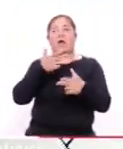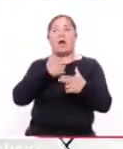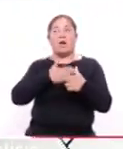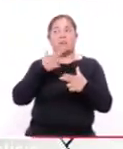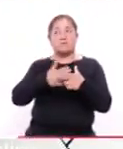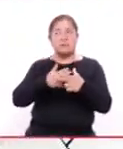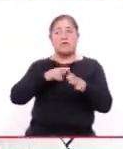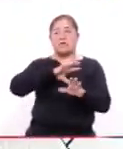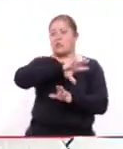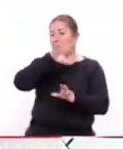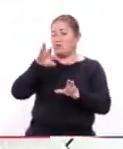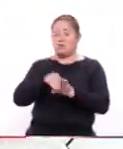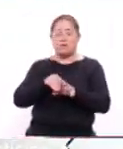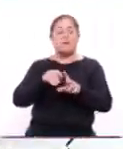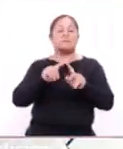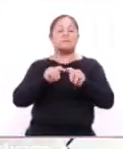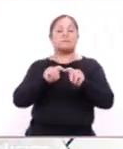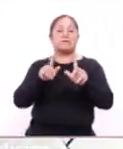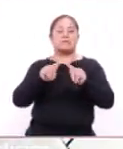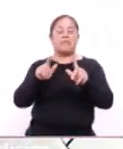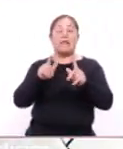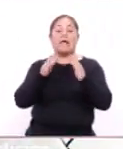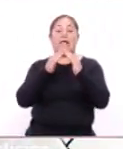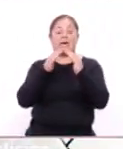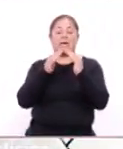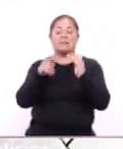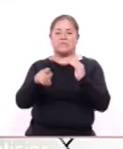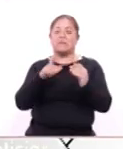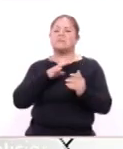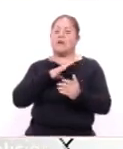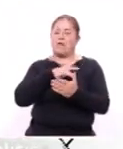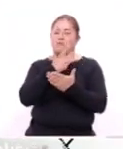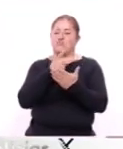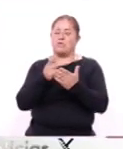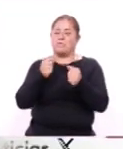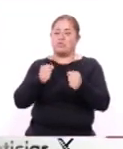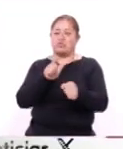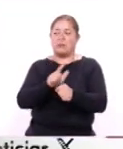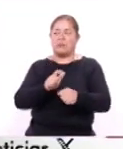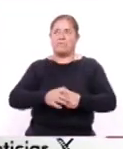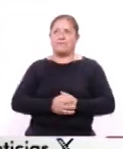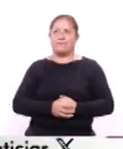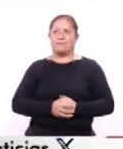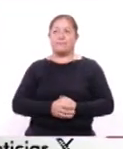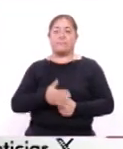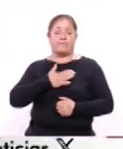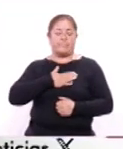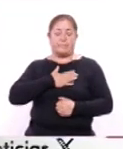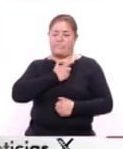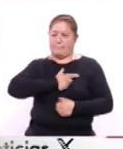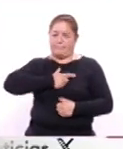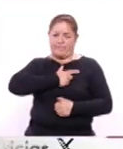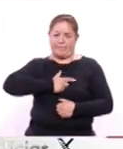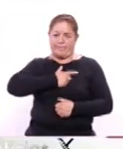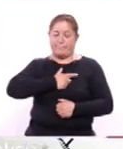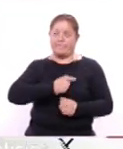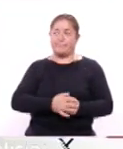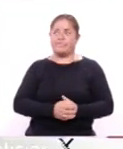todos los hogares tlaxcaltecas cuenten con algún programa social. Es un gusto para mí poder